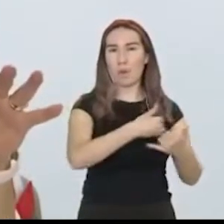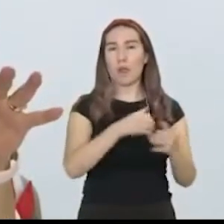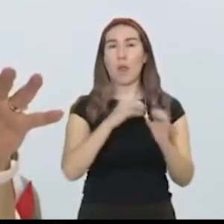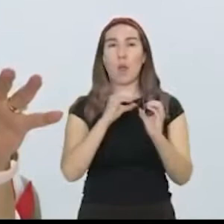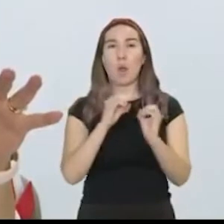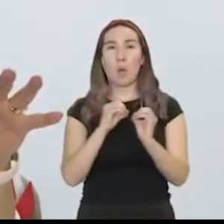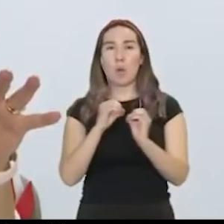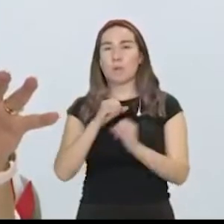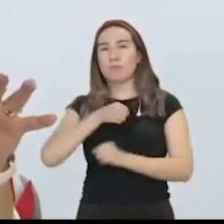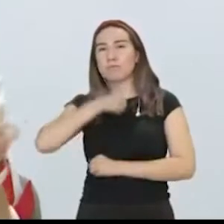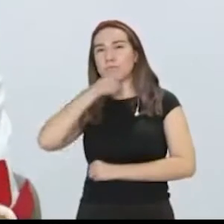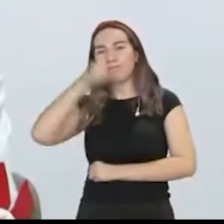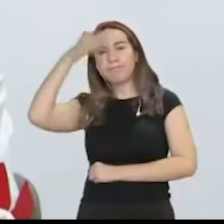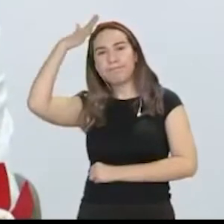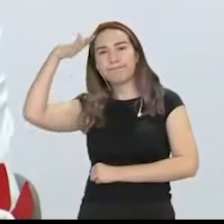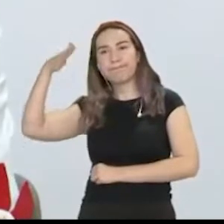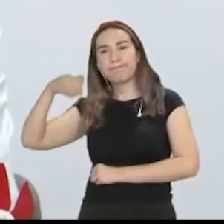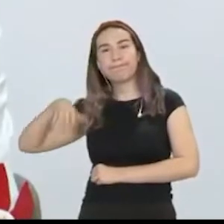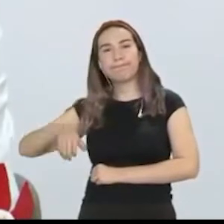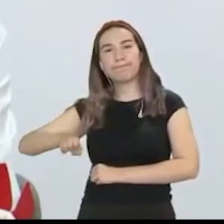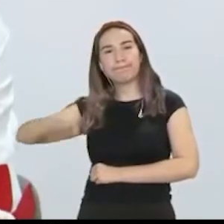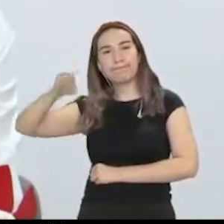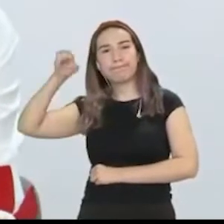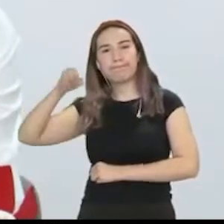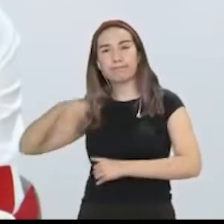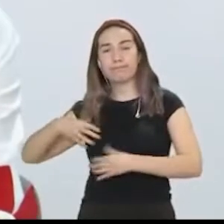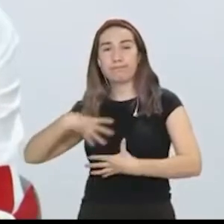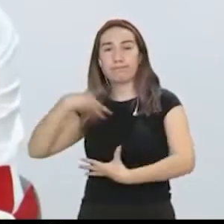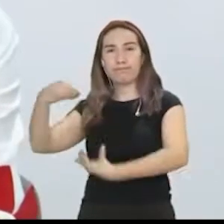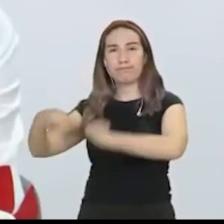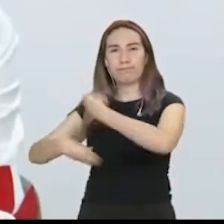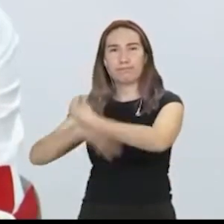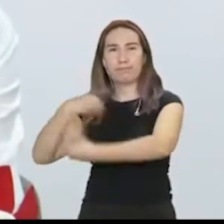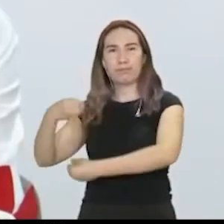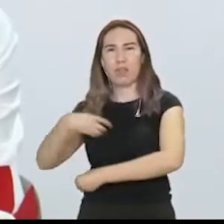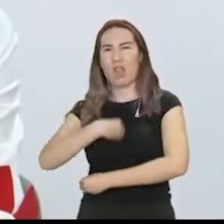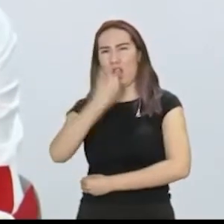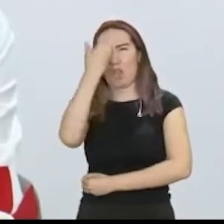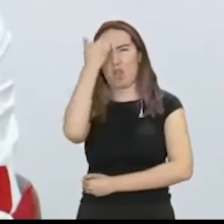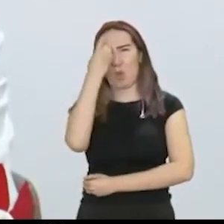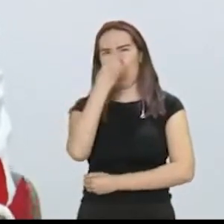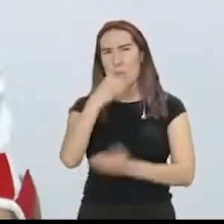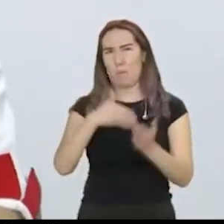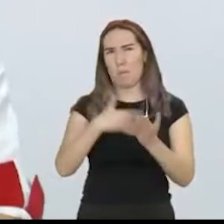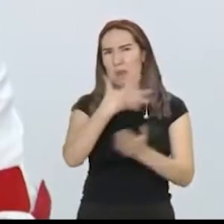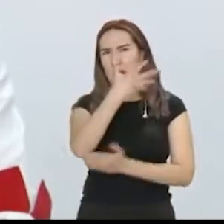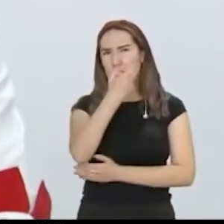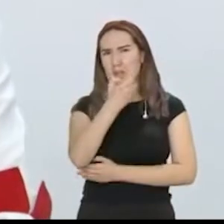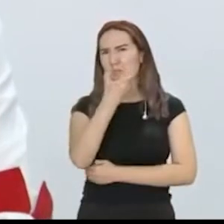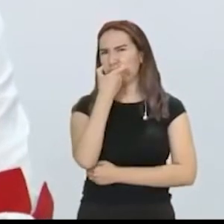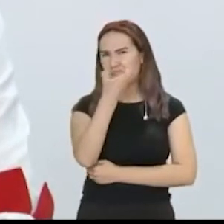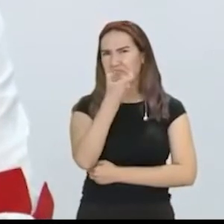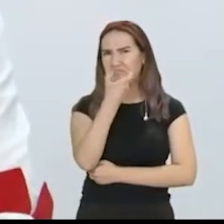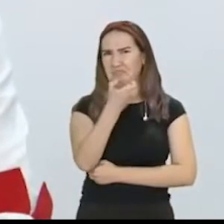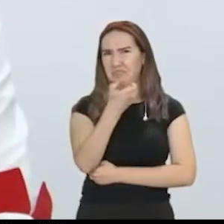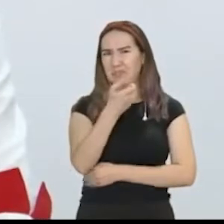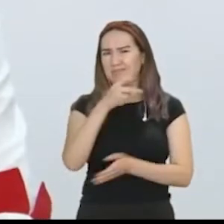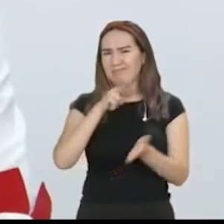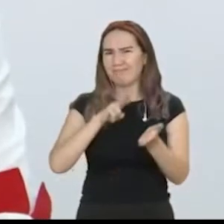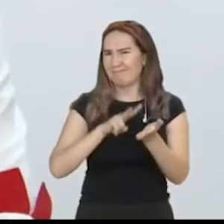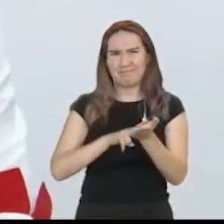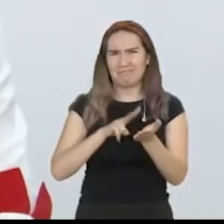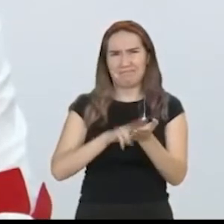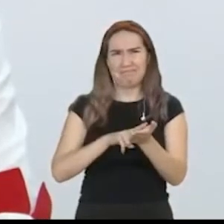adultos. Y yo creo que mil quinientos pesos que nos refiere Jesús, no vale la pena